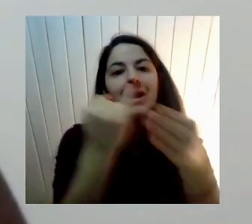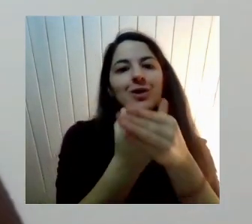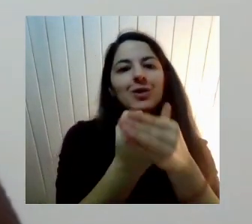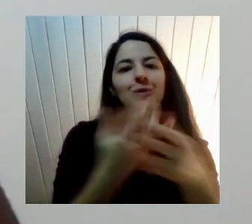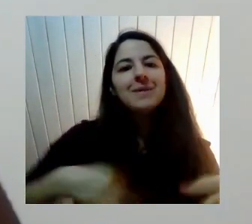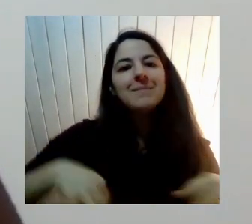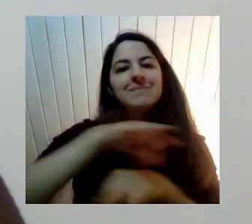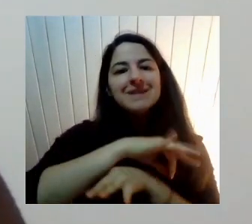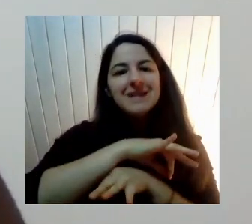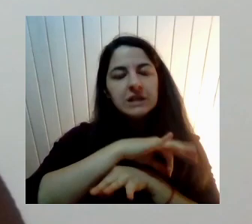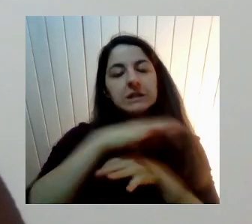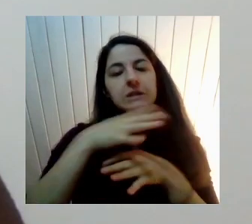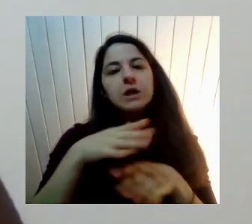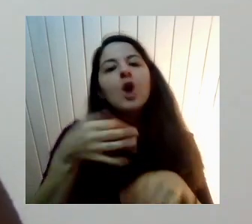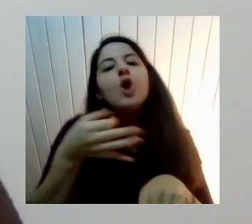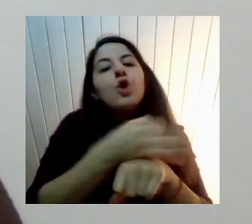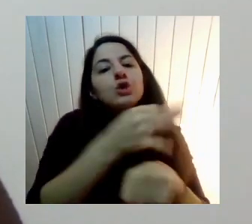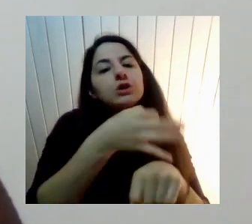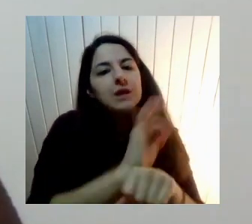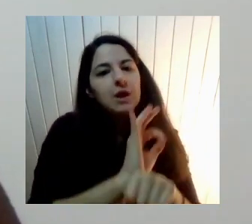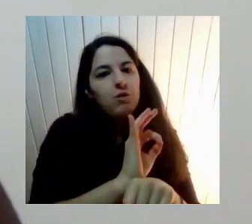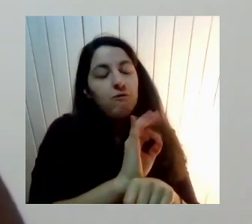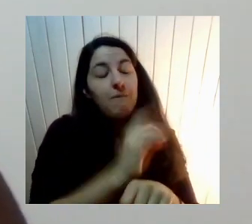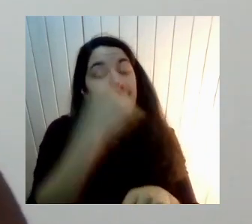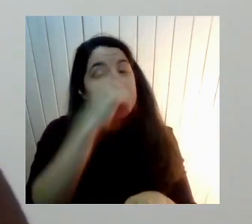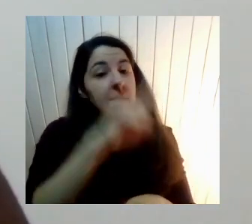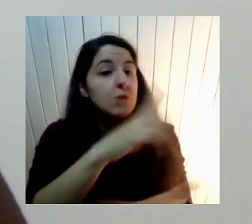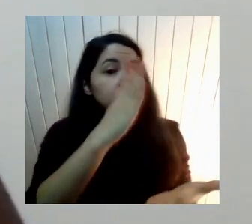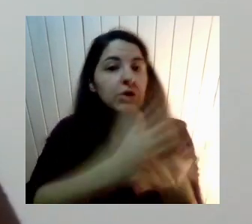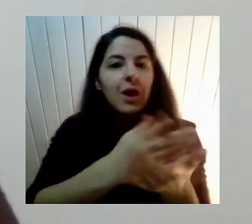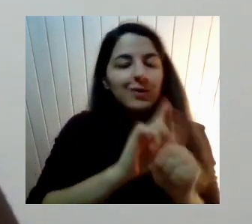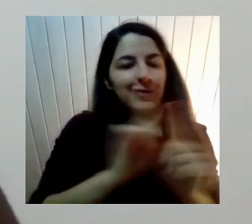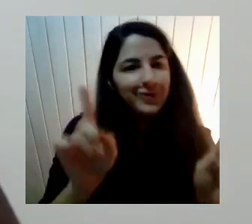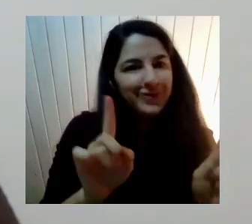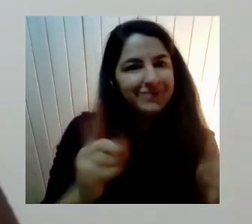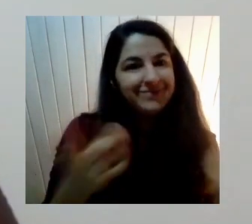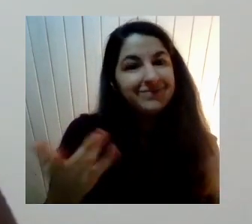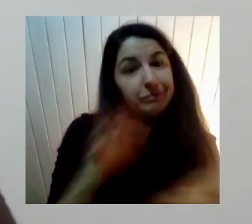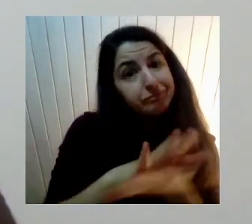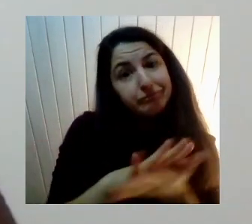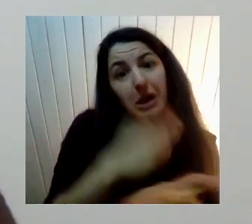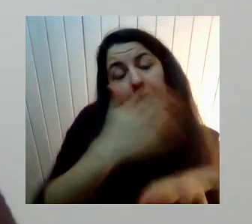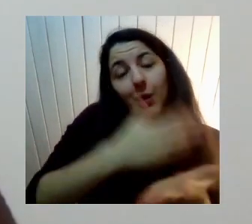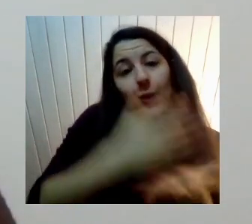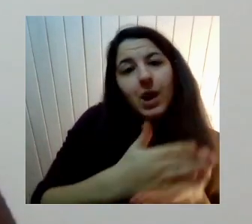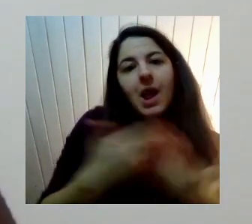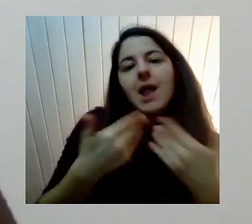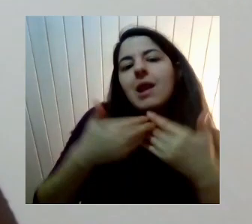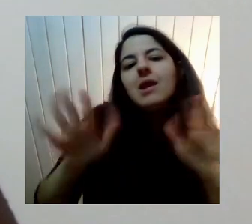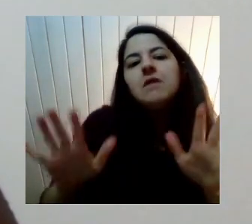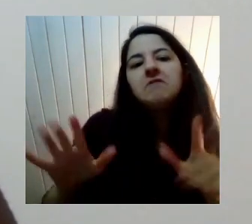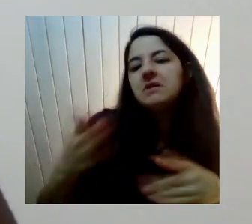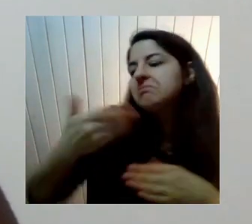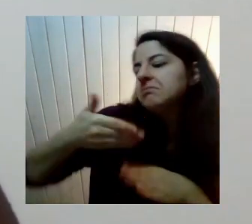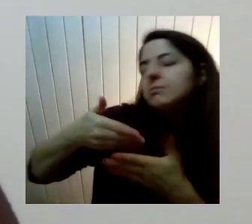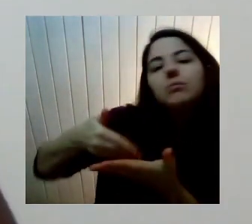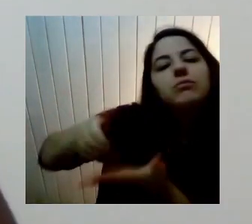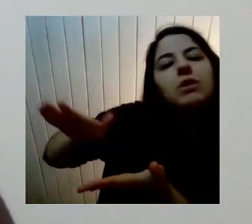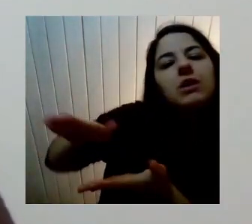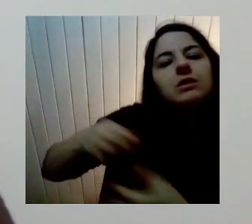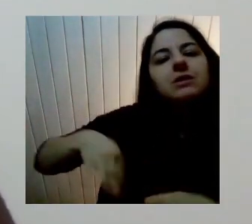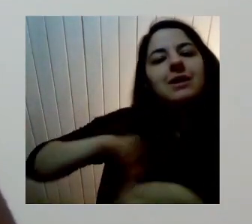consecuencias Una Y nosotros nos dimos cuenta Hace dos años ya Que las cifras de VIH En población adolescente Y joven Subieron